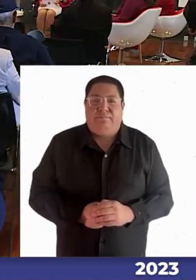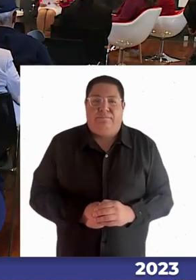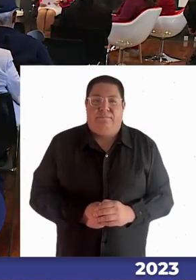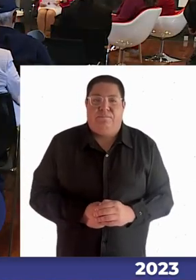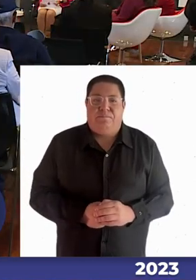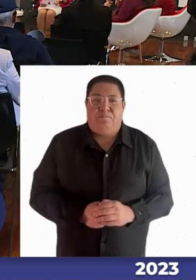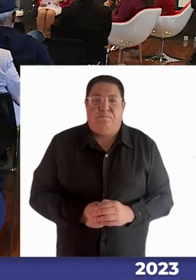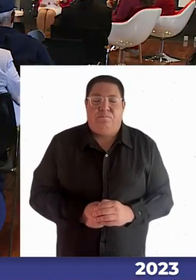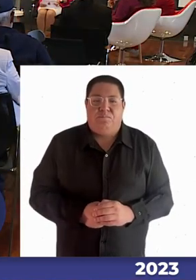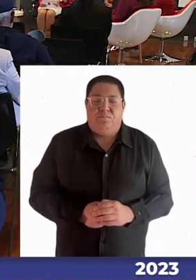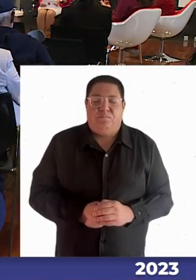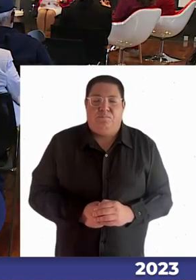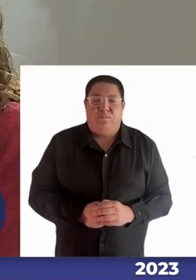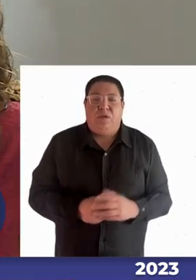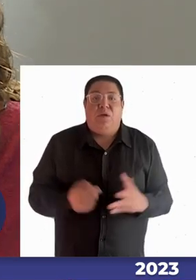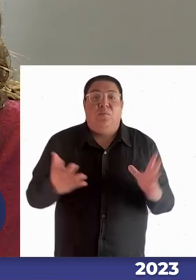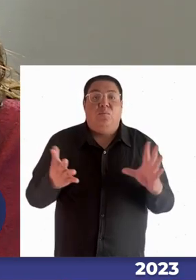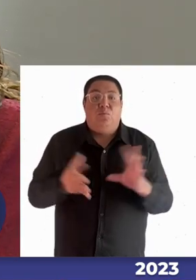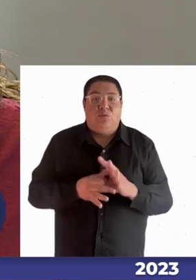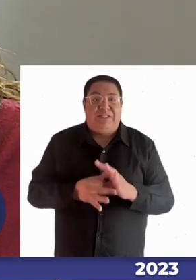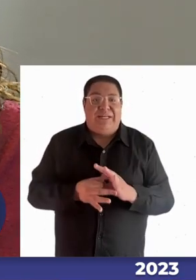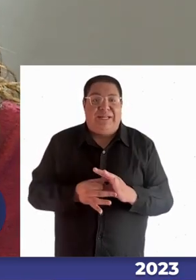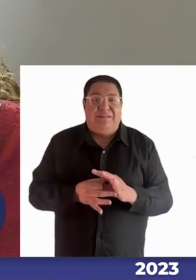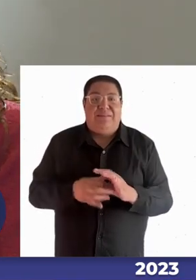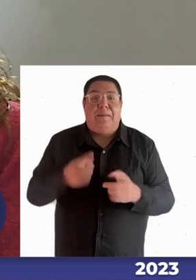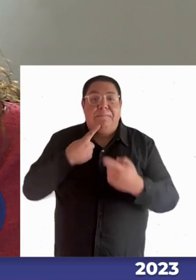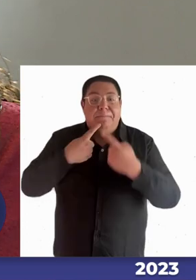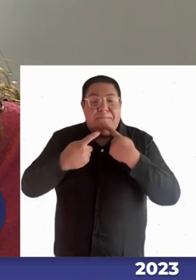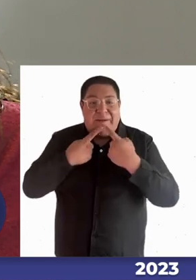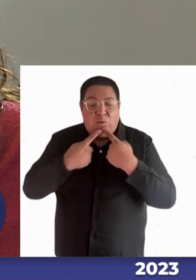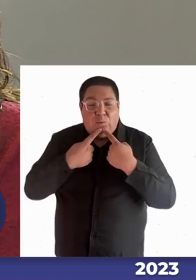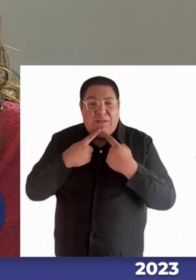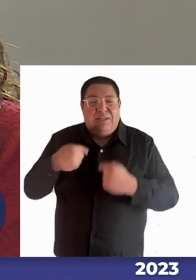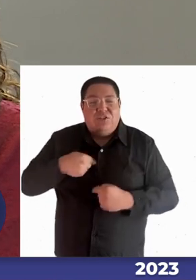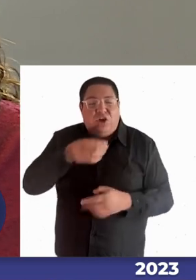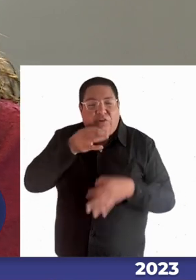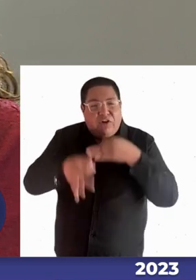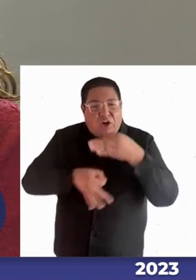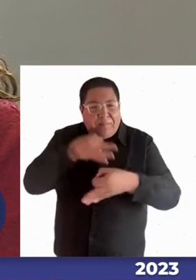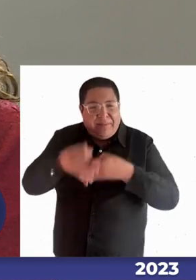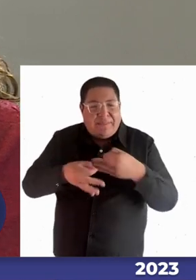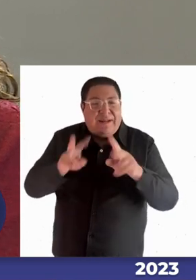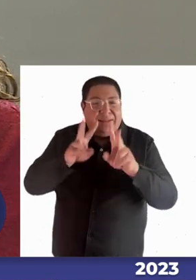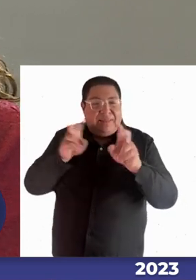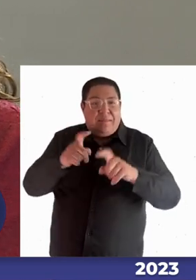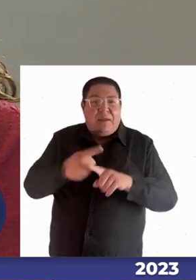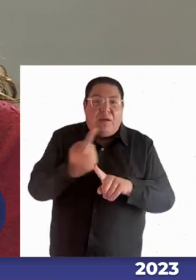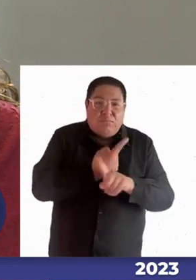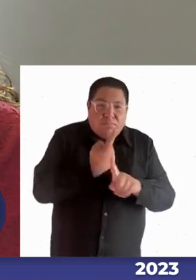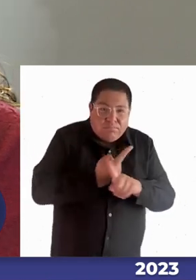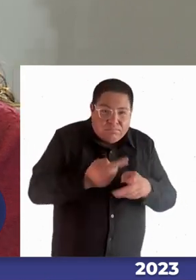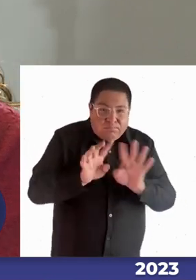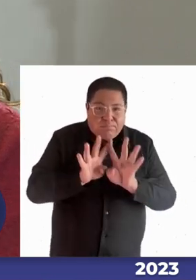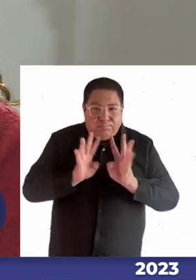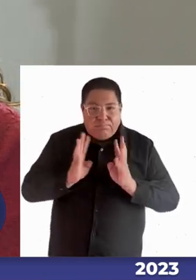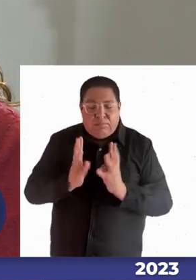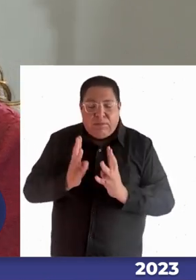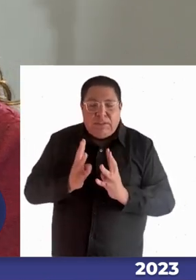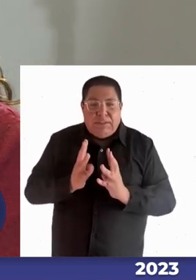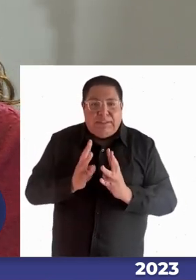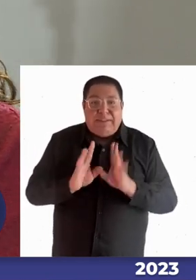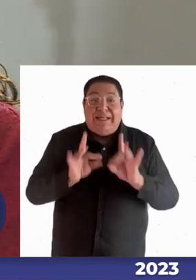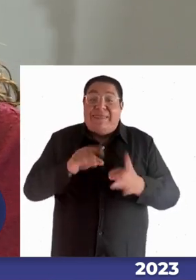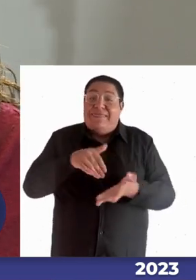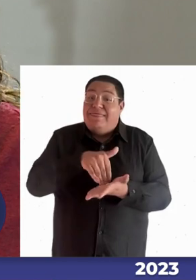consulta porque además quiero comentar lo que fui pensando mientras conversábamos todas y tiene que ver con que creo que una debilidad que